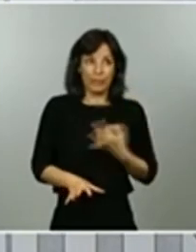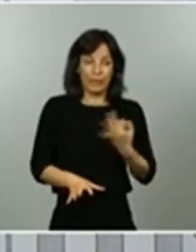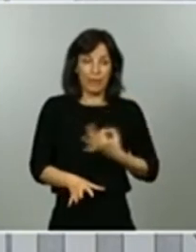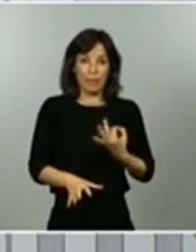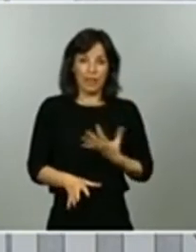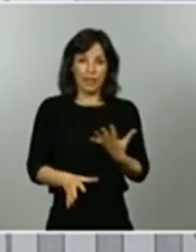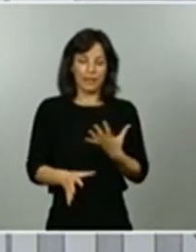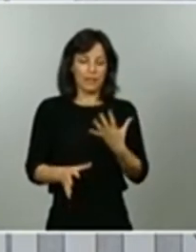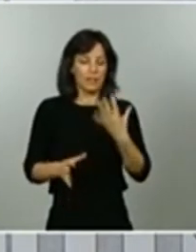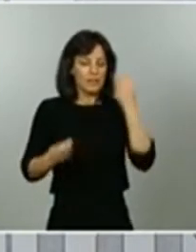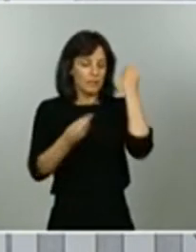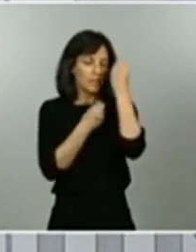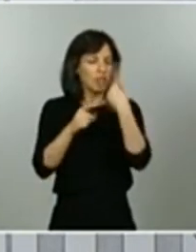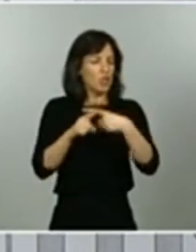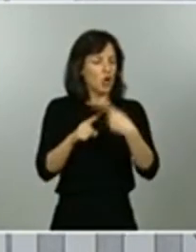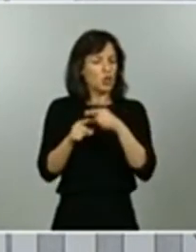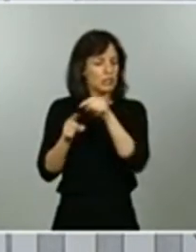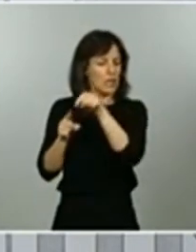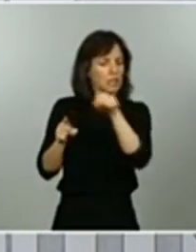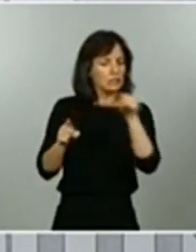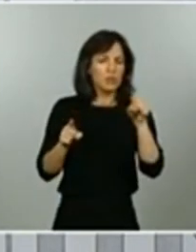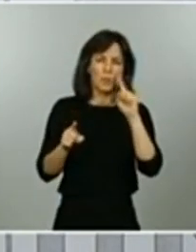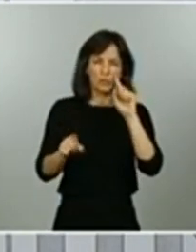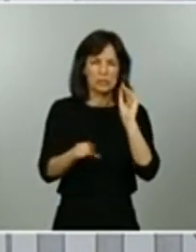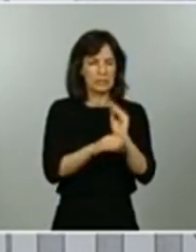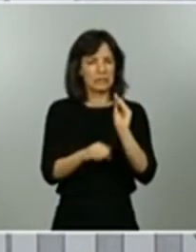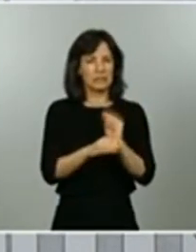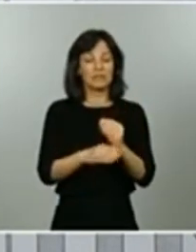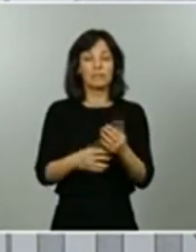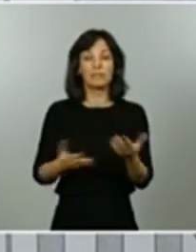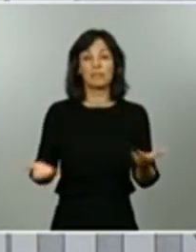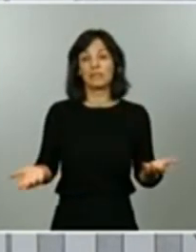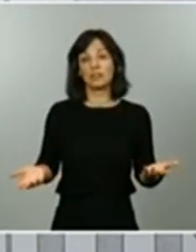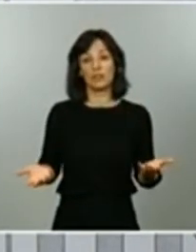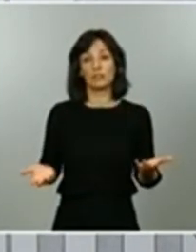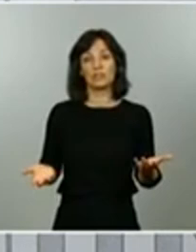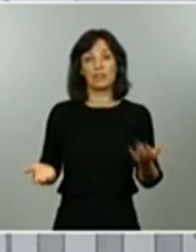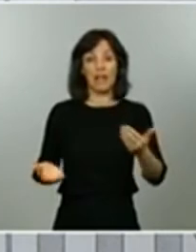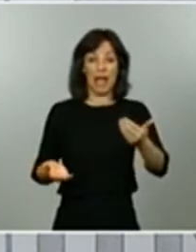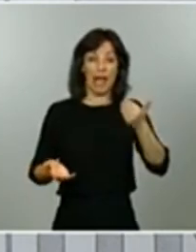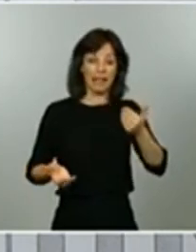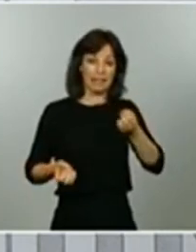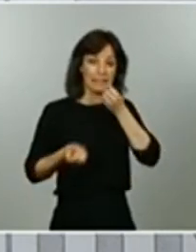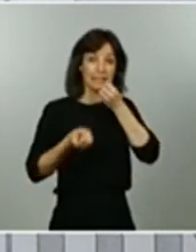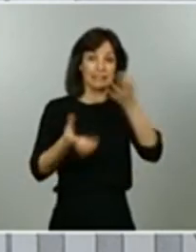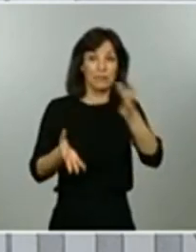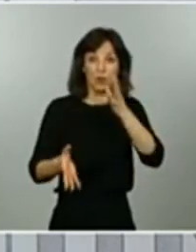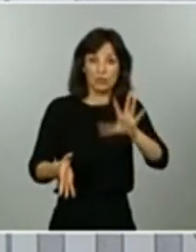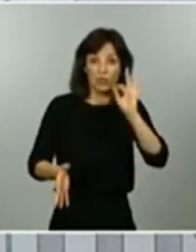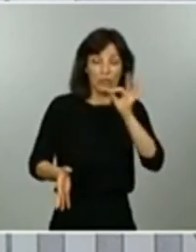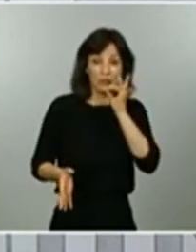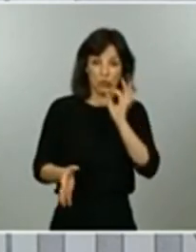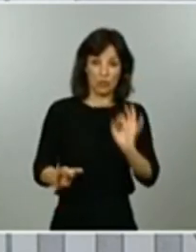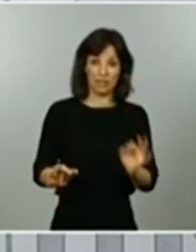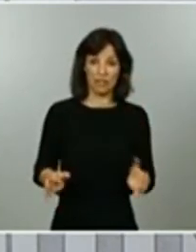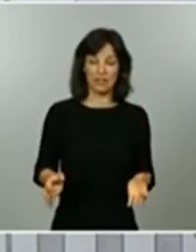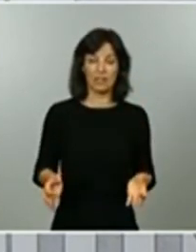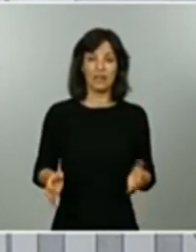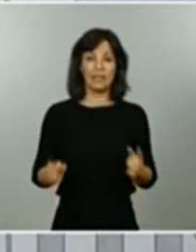cosas y con mucha polencia por tanto no hemos podido comunicar antes lo que no estaba decidido antes vamos a intentar las próximas semanas